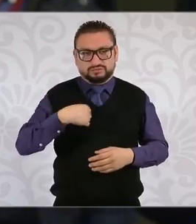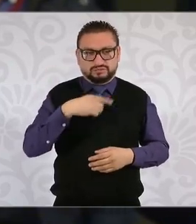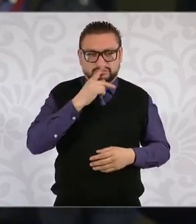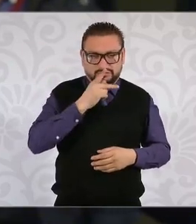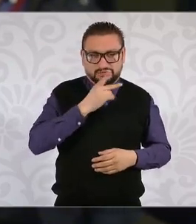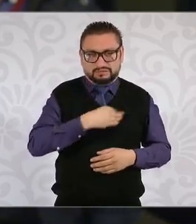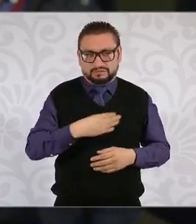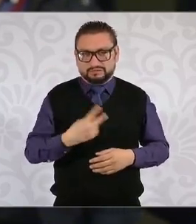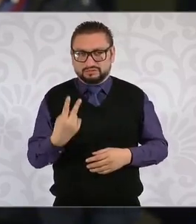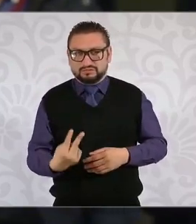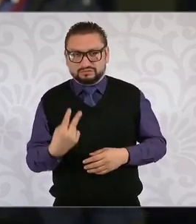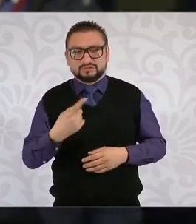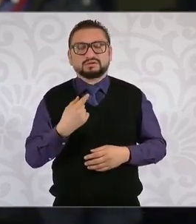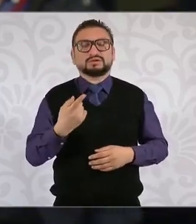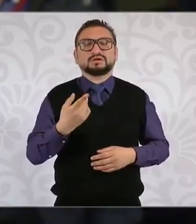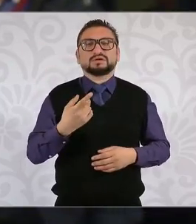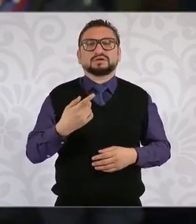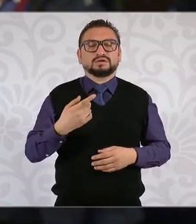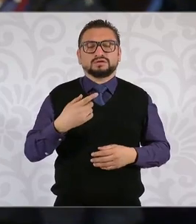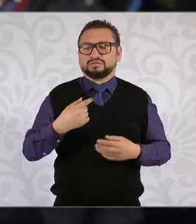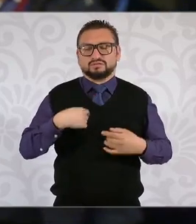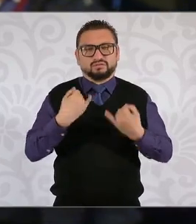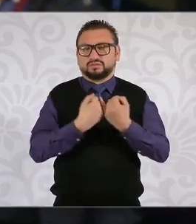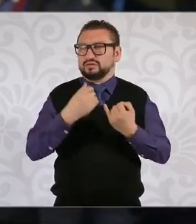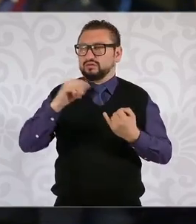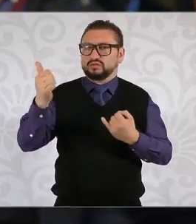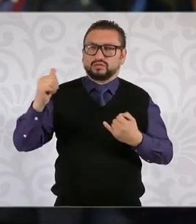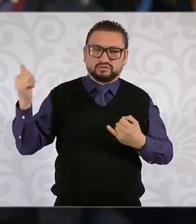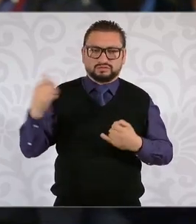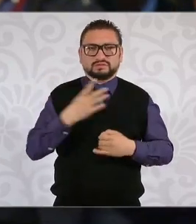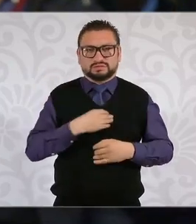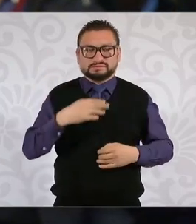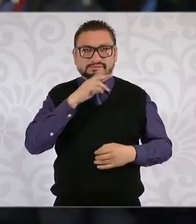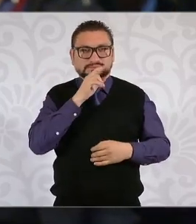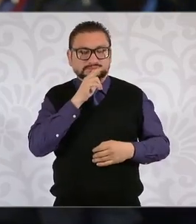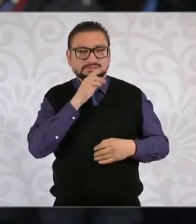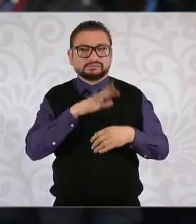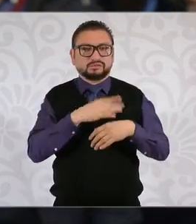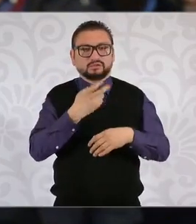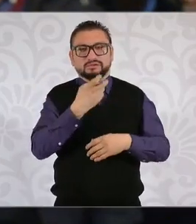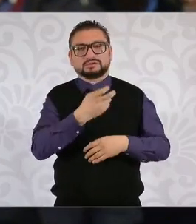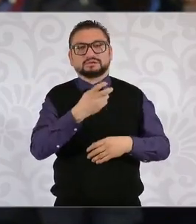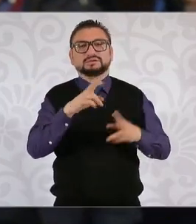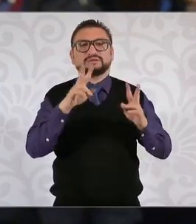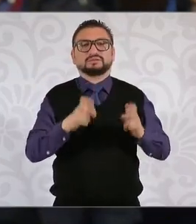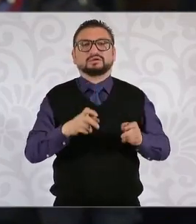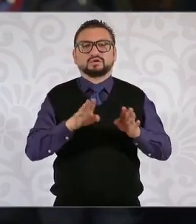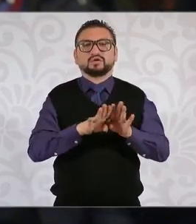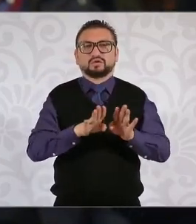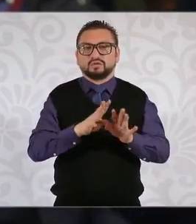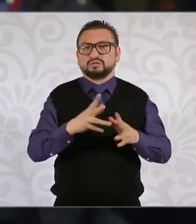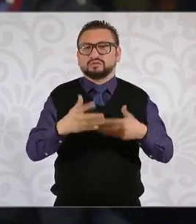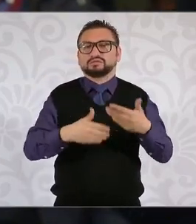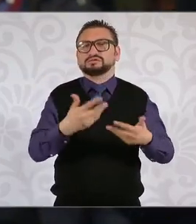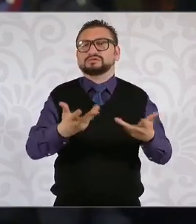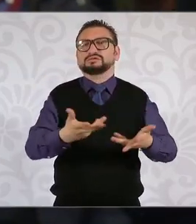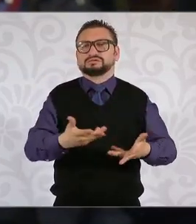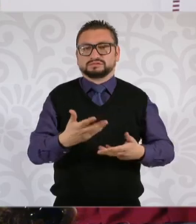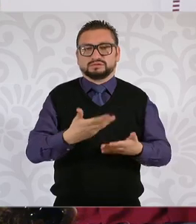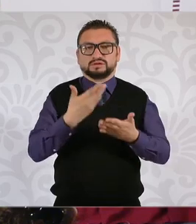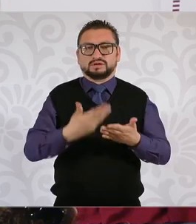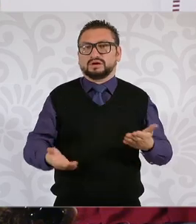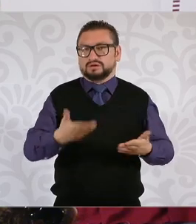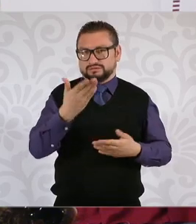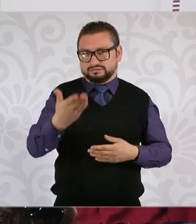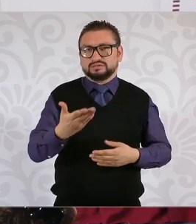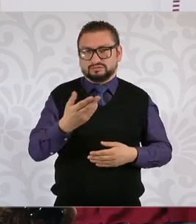dos niñas pero seguramente muchos más tenemos esta preocupación respecto a la reacción que hay ahora que